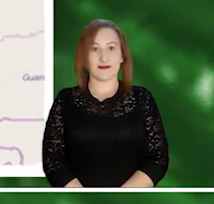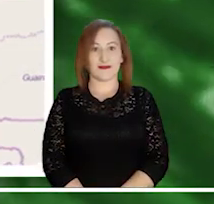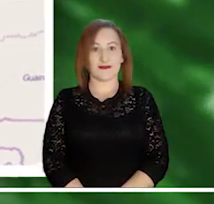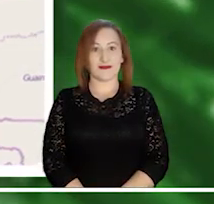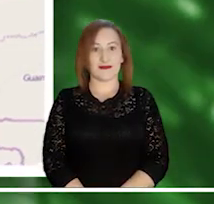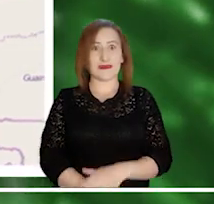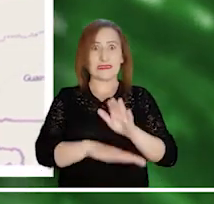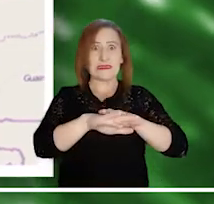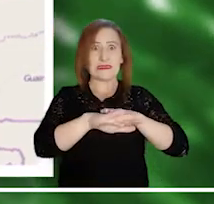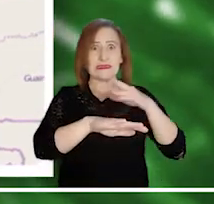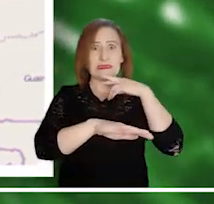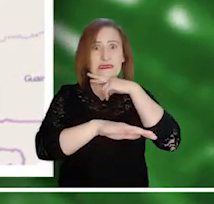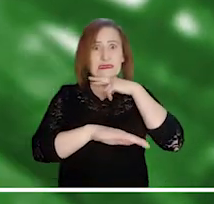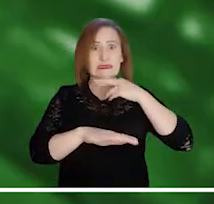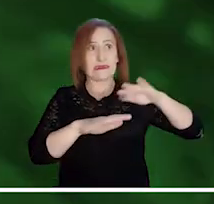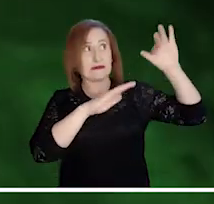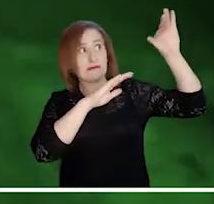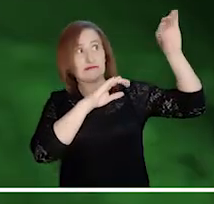y Caquetá.